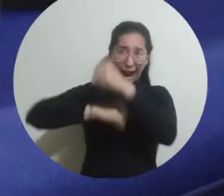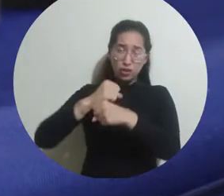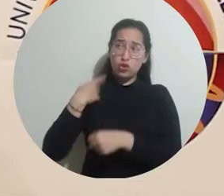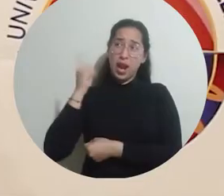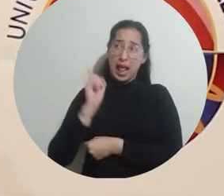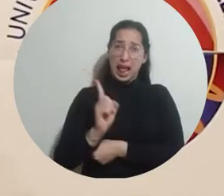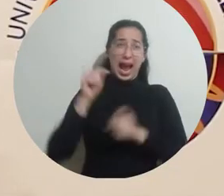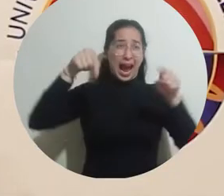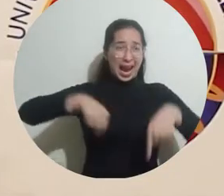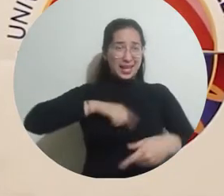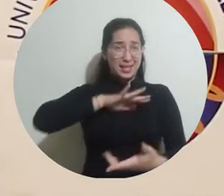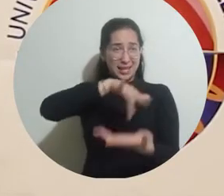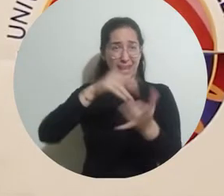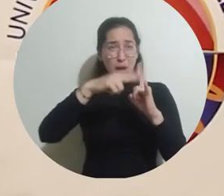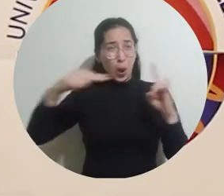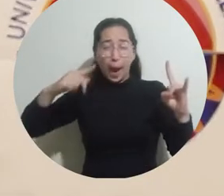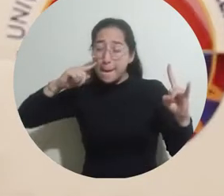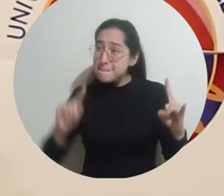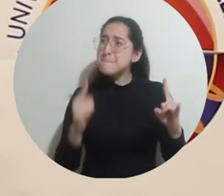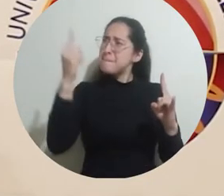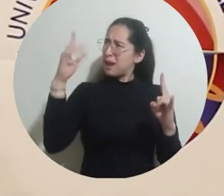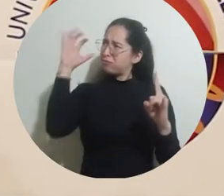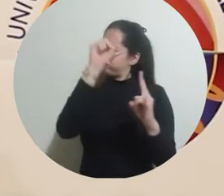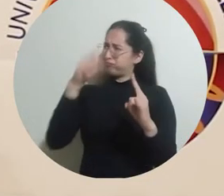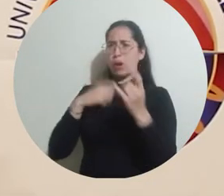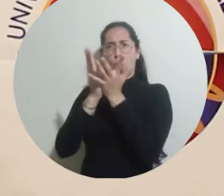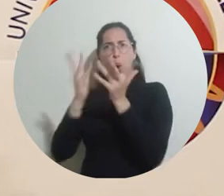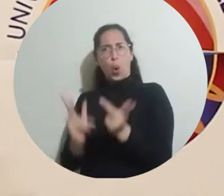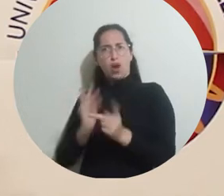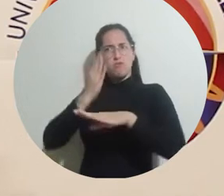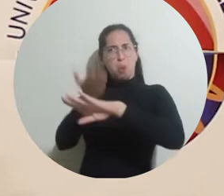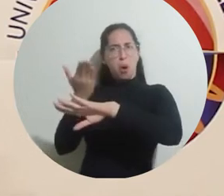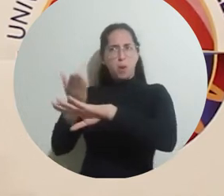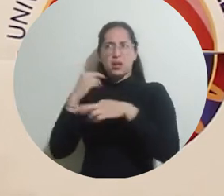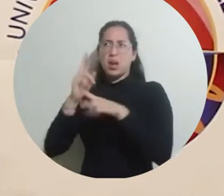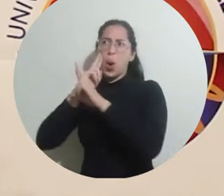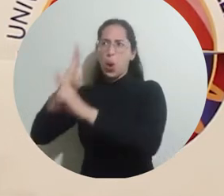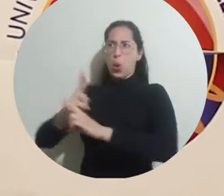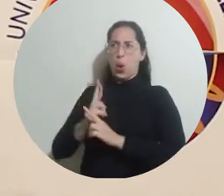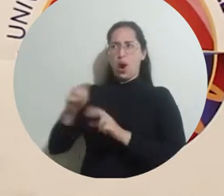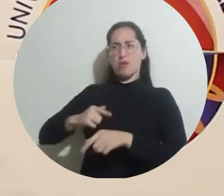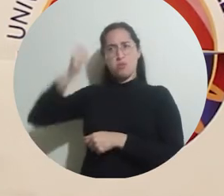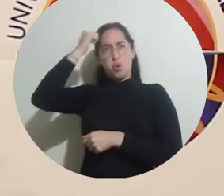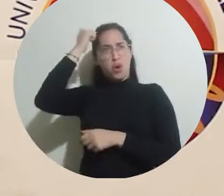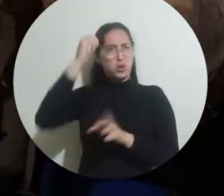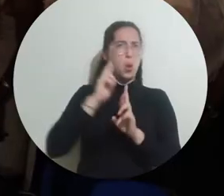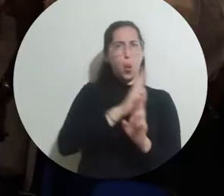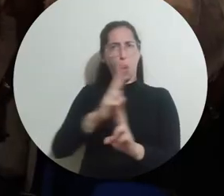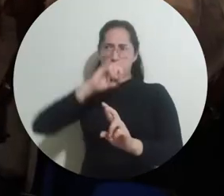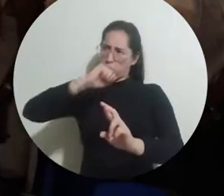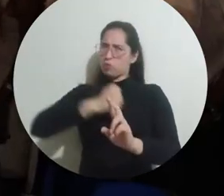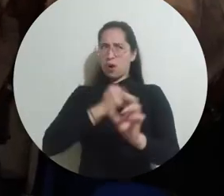años que yo llevo en la Universidad de Andalena que los estudiantes hacen este tipo de reconocimiento en nuestra